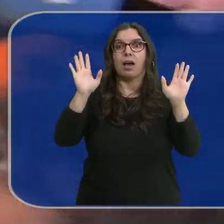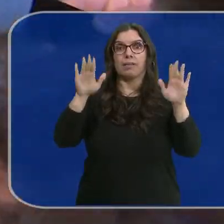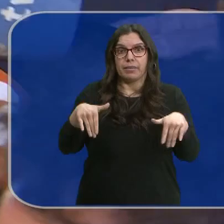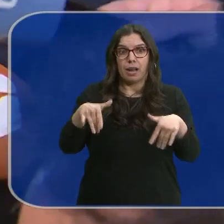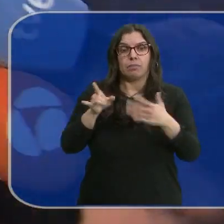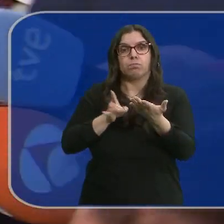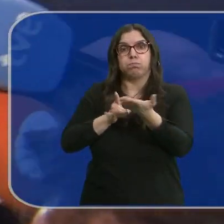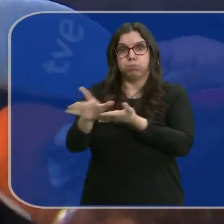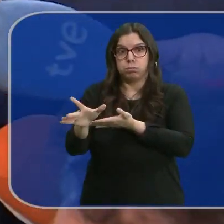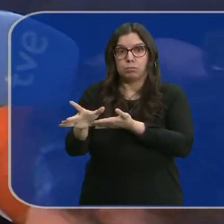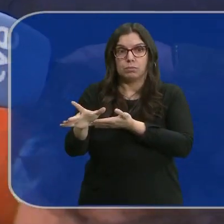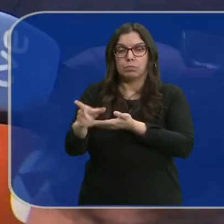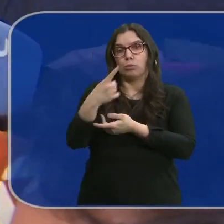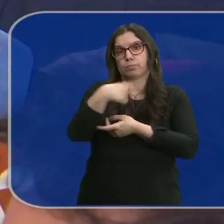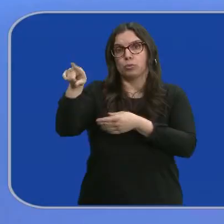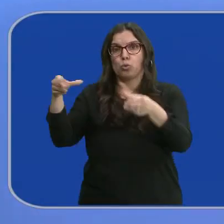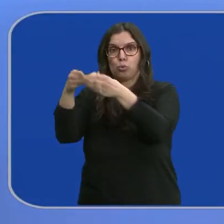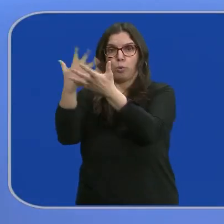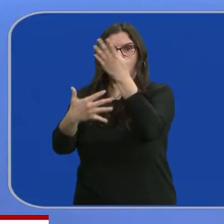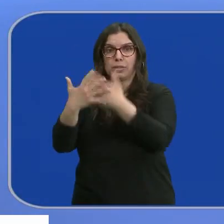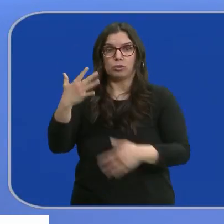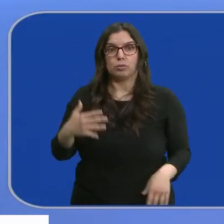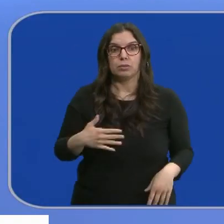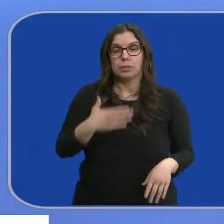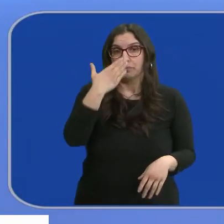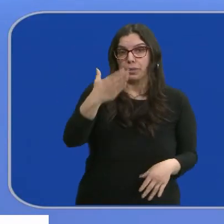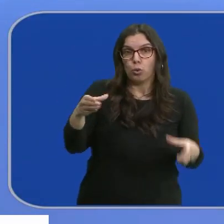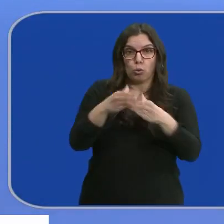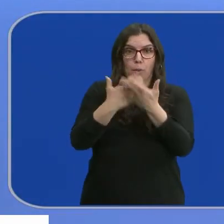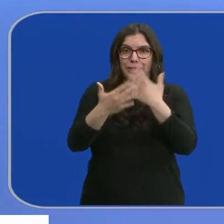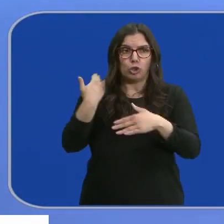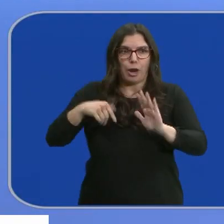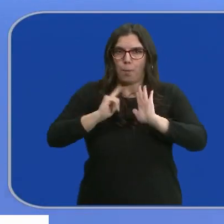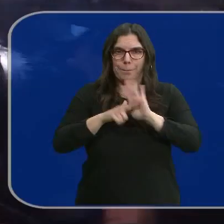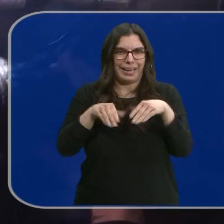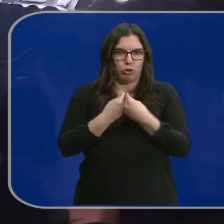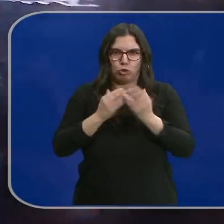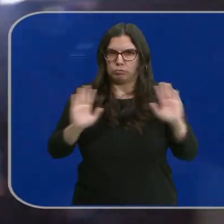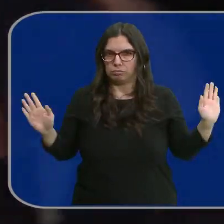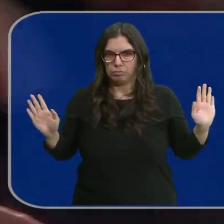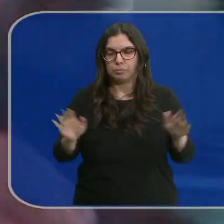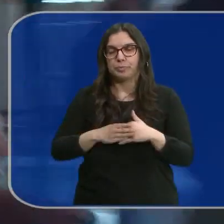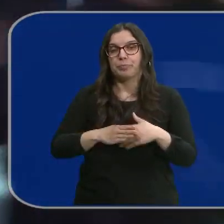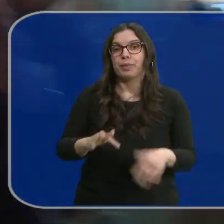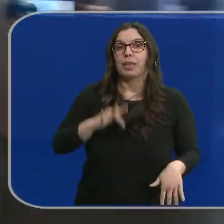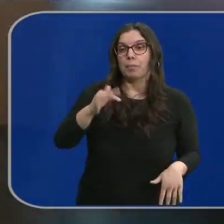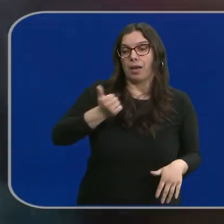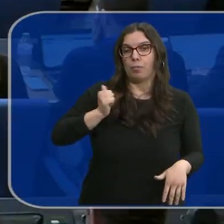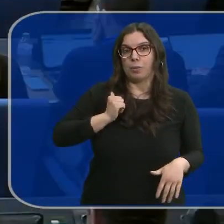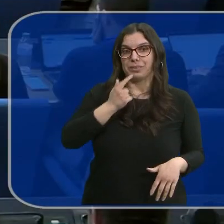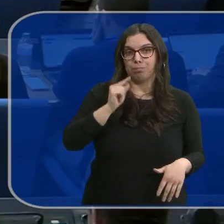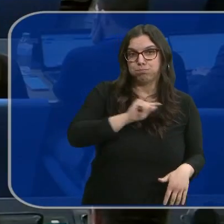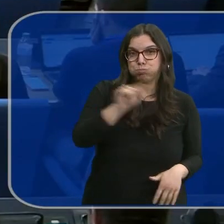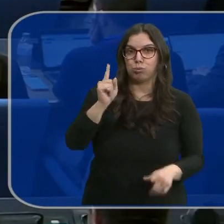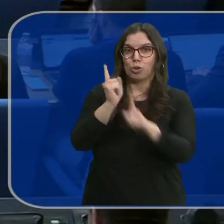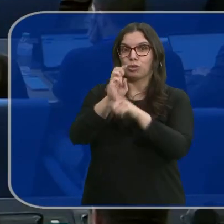expulsado del PSOE, pues iría al Mixto. La verdad es que en el grupo Mixto ya estamos al completo. El PSOE además aprovecha para cargar